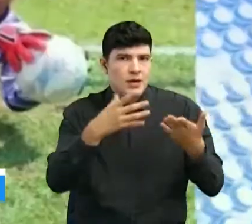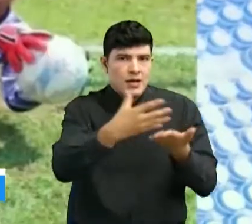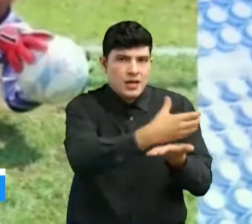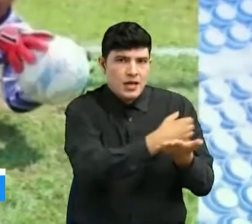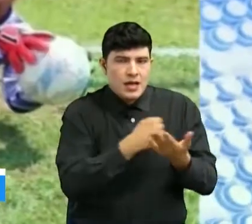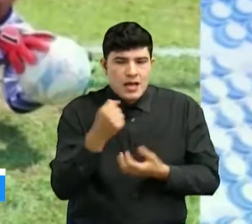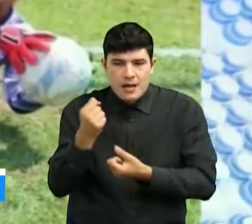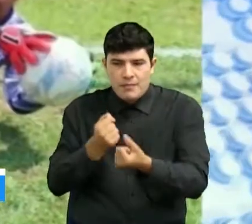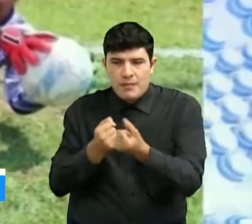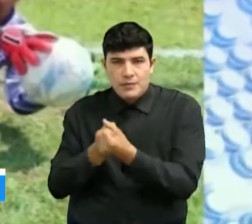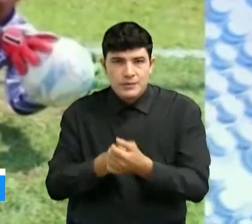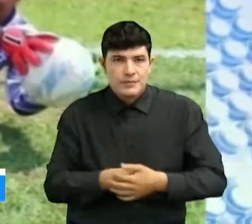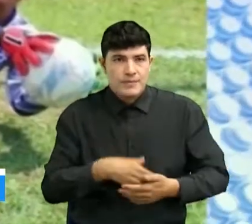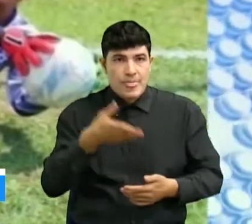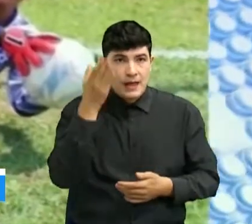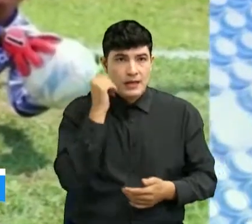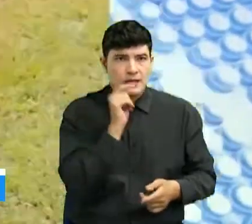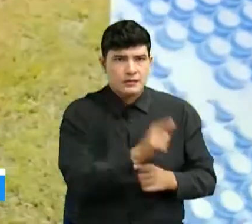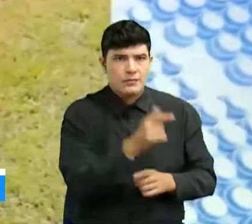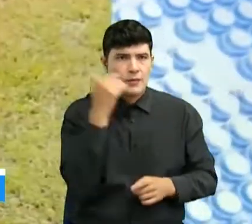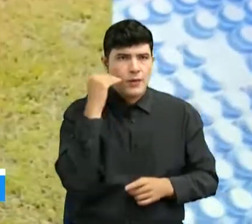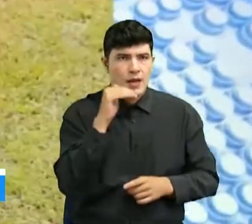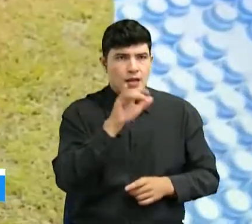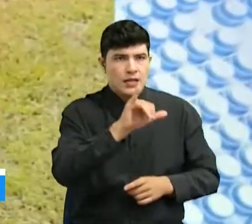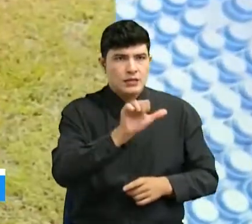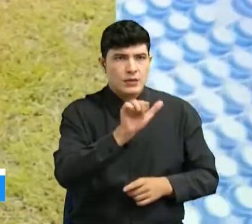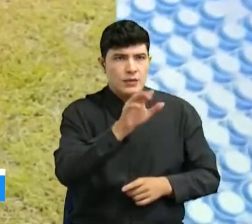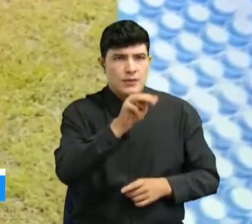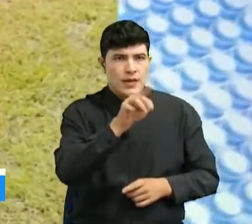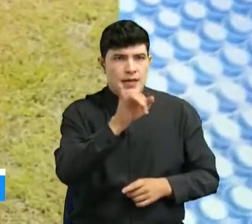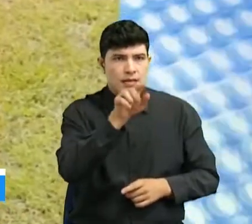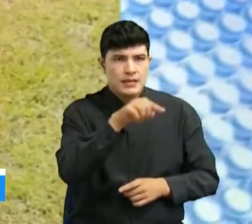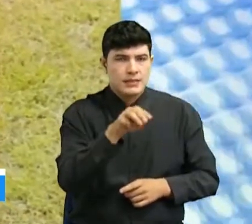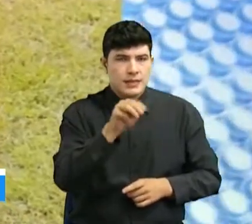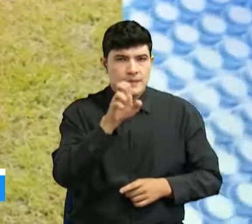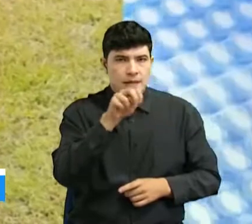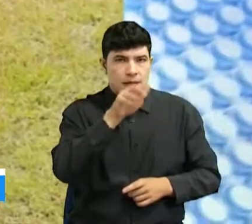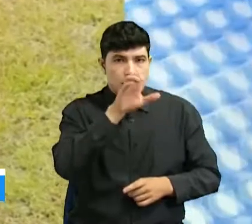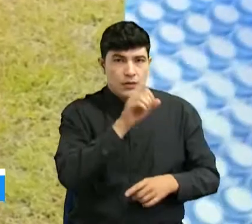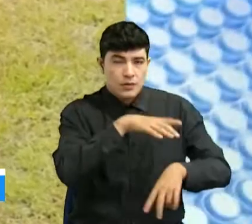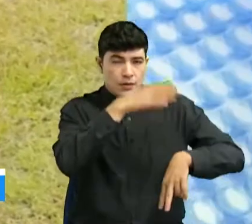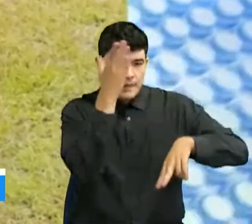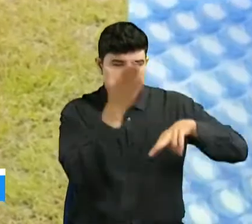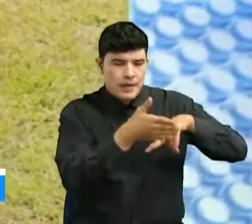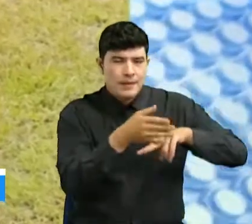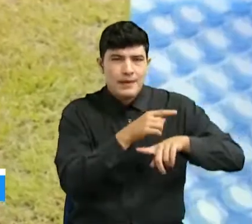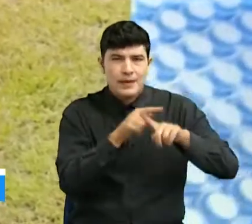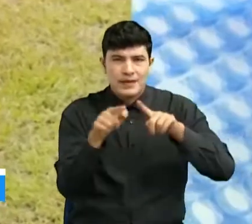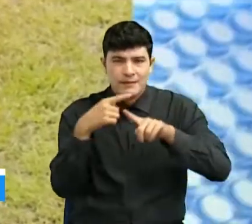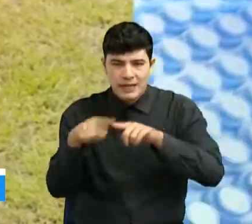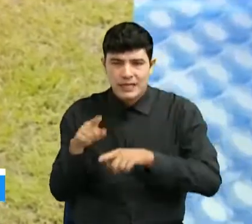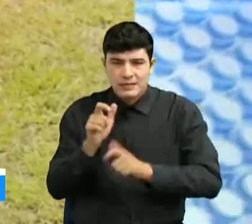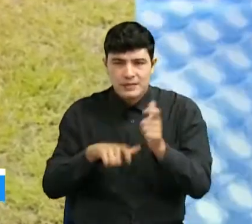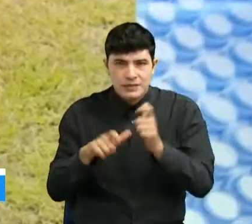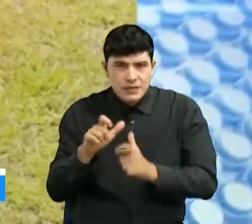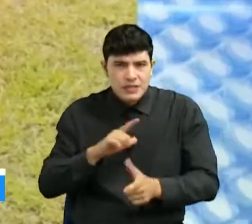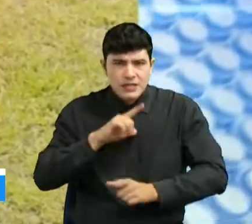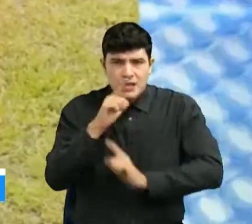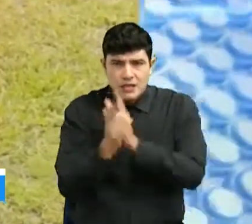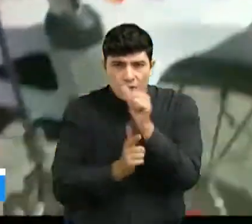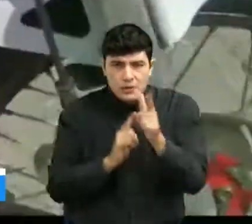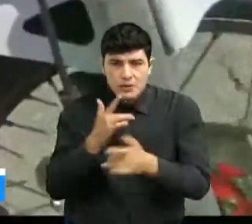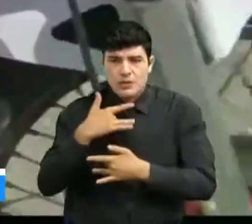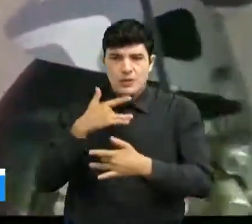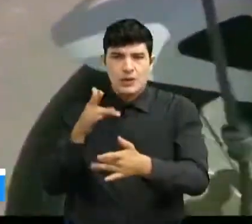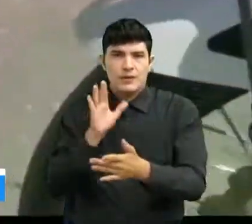Ante el accidente sufrido por la futbolista Jovanis Menko, que terminó en amputación de una de sus piernas, han aparecido decenas de personas dispuestas a colaborar en su